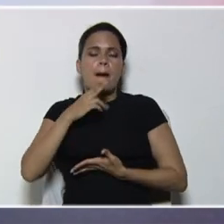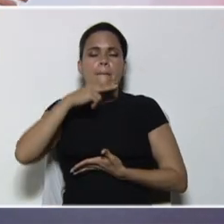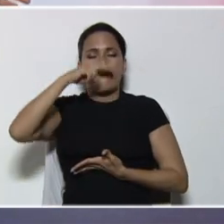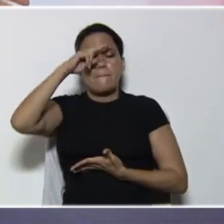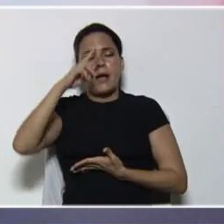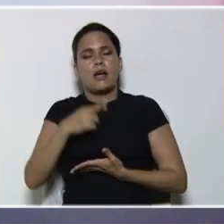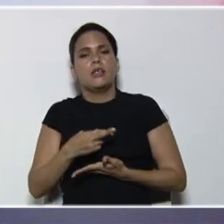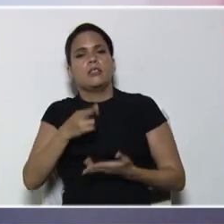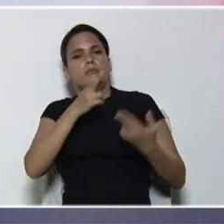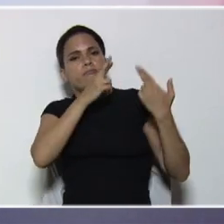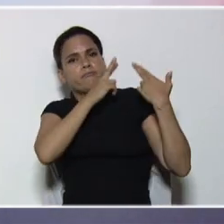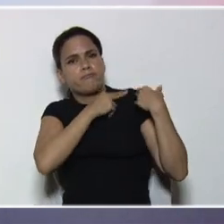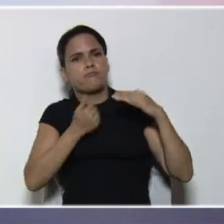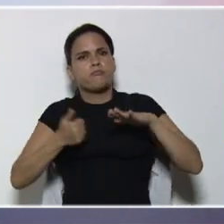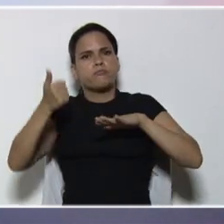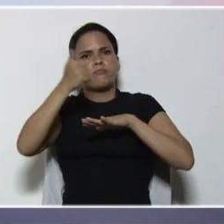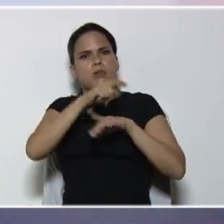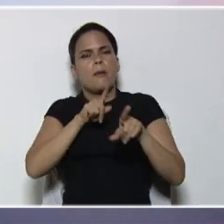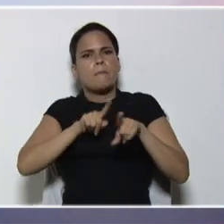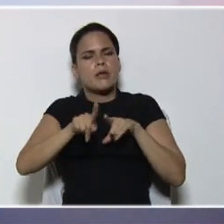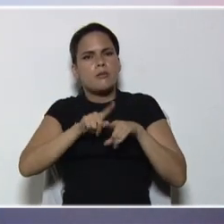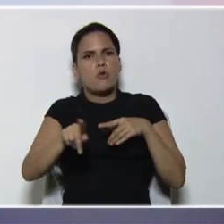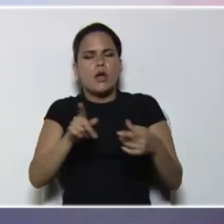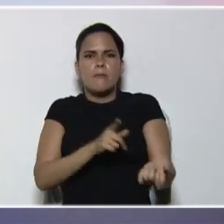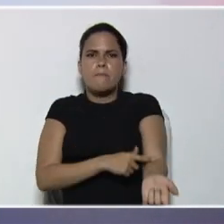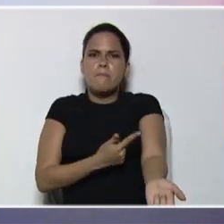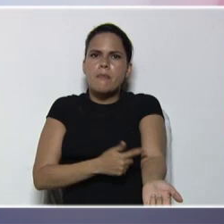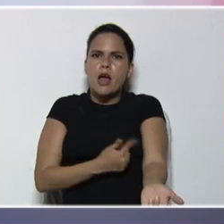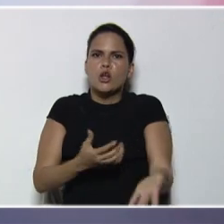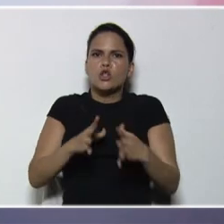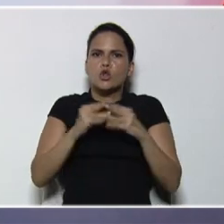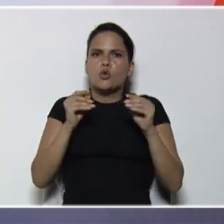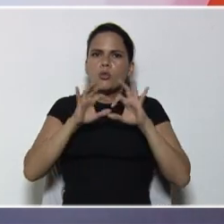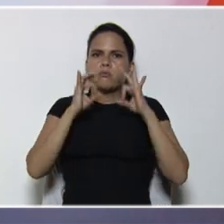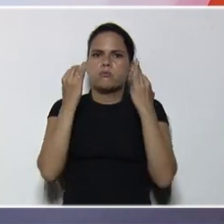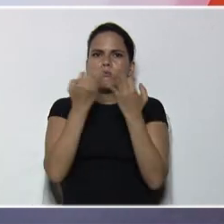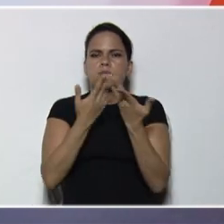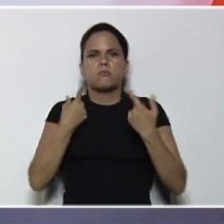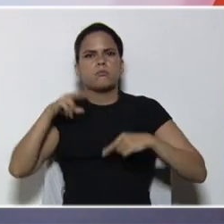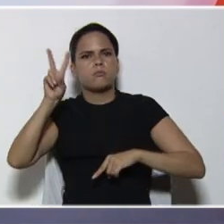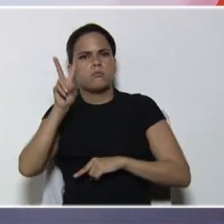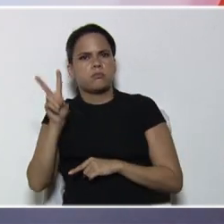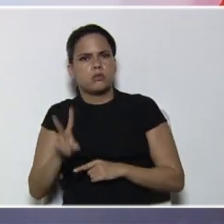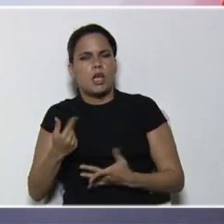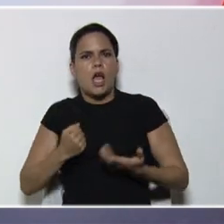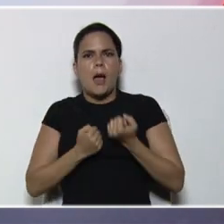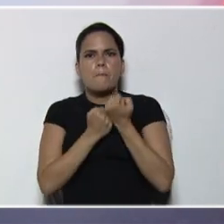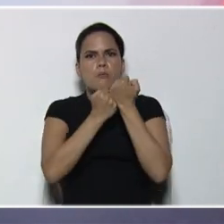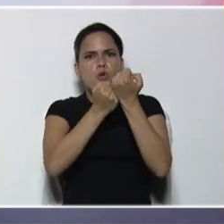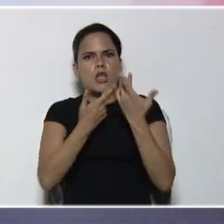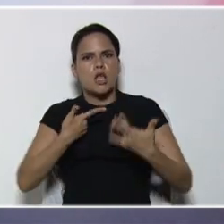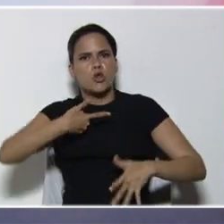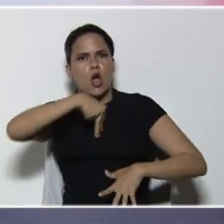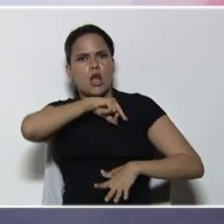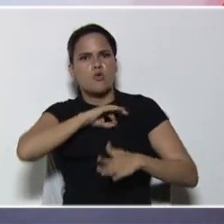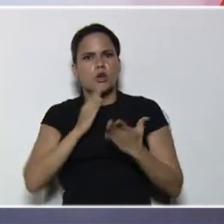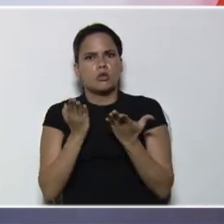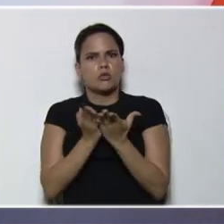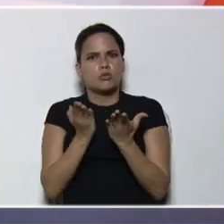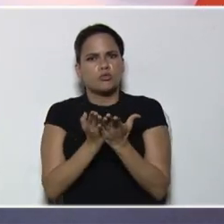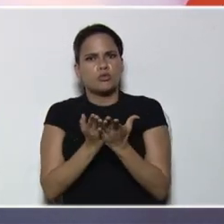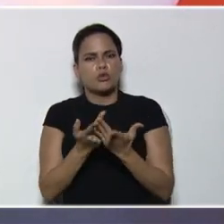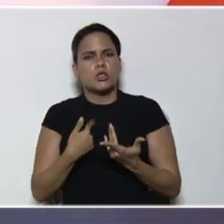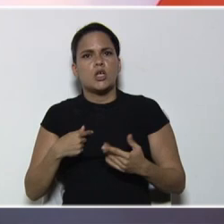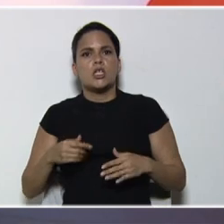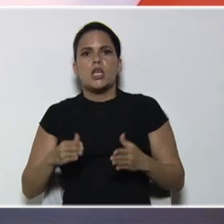madres, representantes, primos, hermanos, hermanas, en definitiva, la familia venezolana, apoyando a nuestros estudiantes,